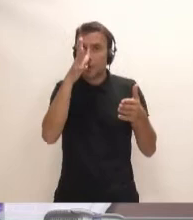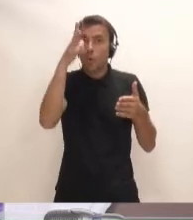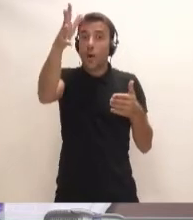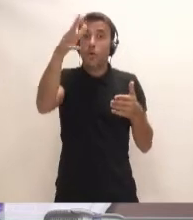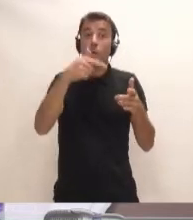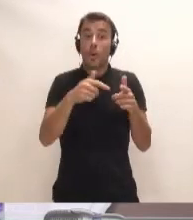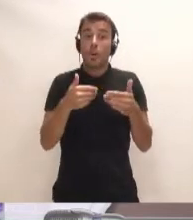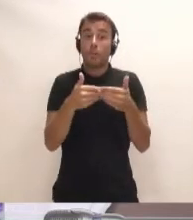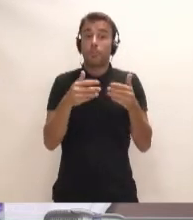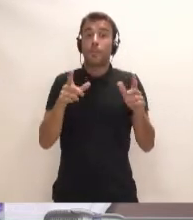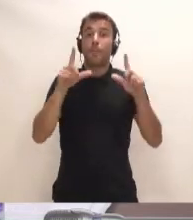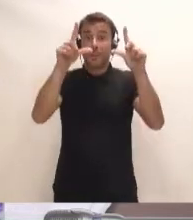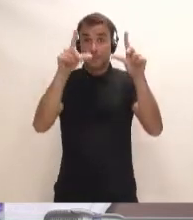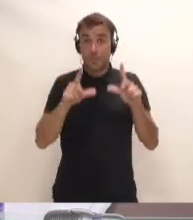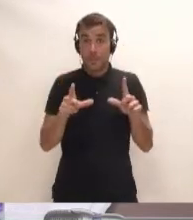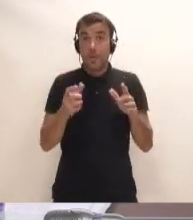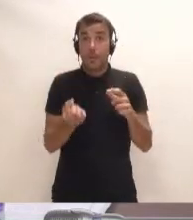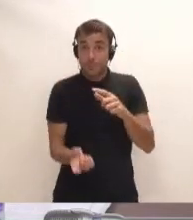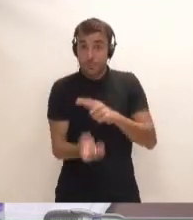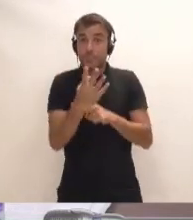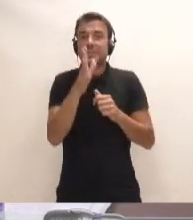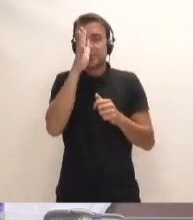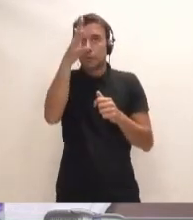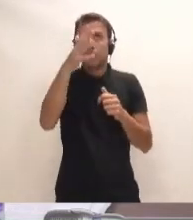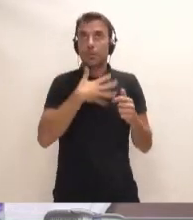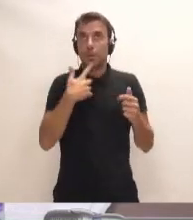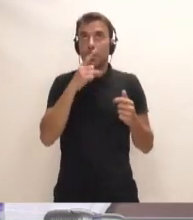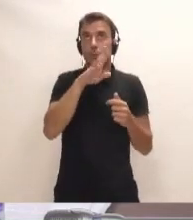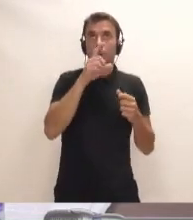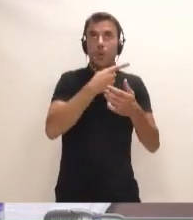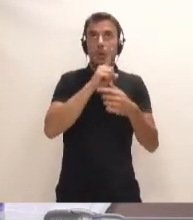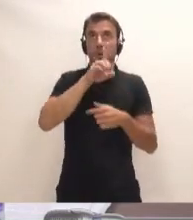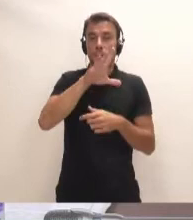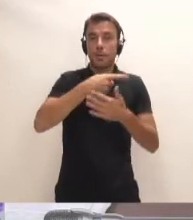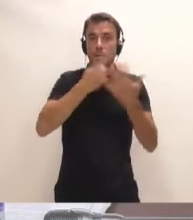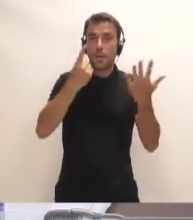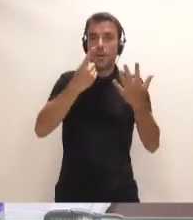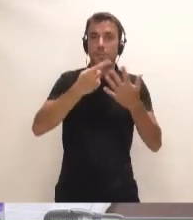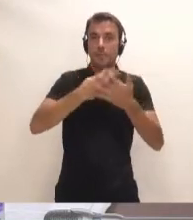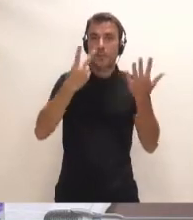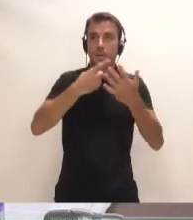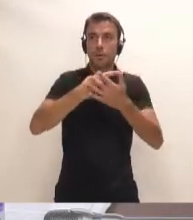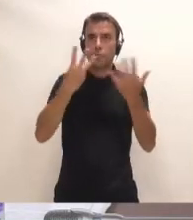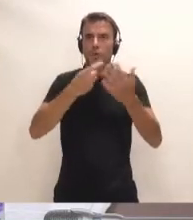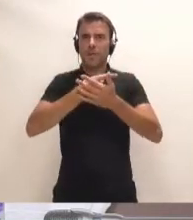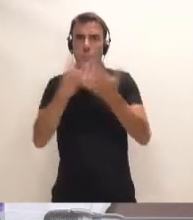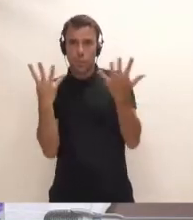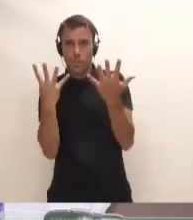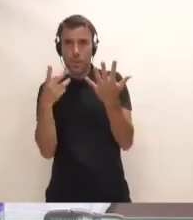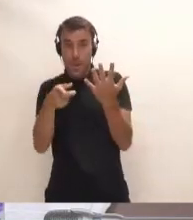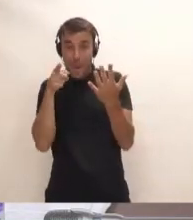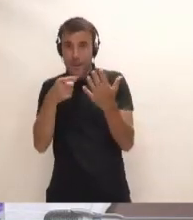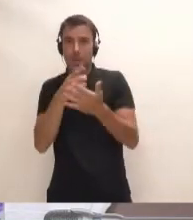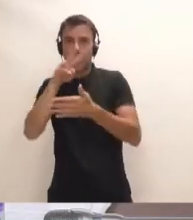emitida la autorización sustantiva. O sea, 15, 16, 17, 18 y 19. 19 como mínimo, no sé cómo ha acabado caducando